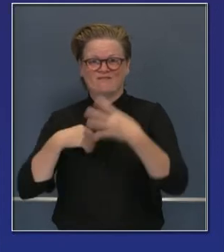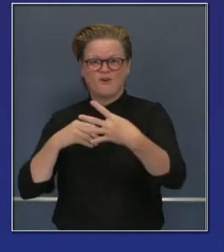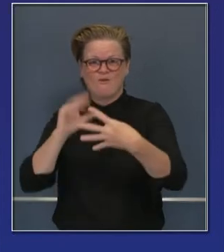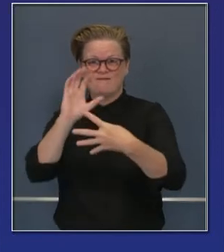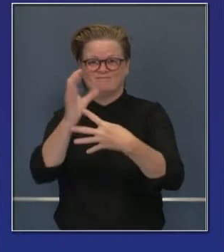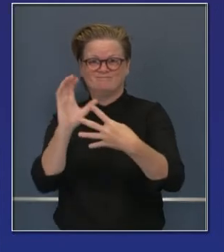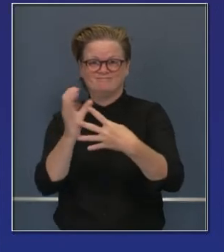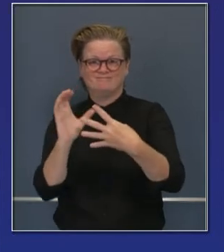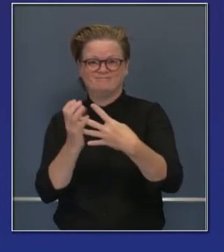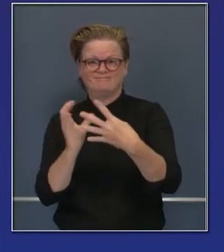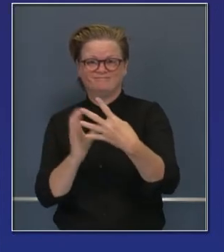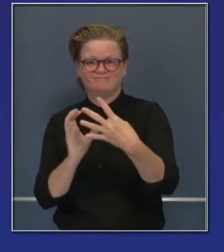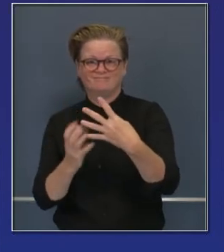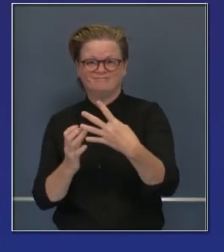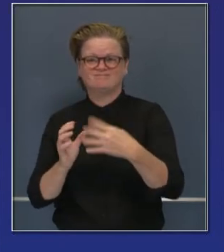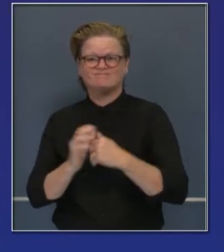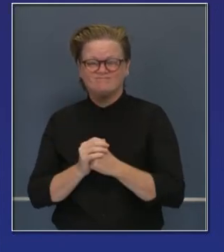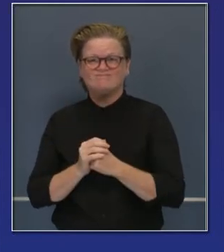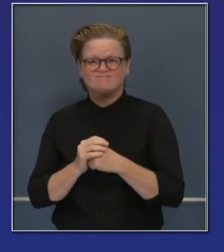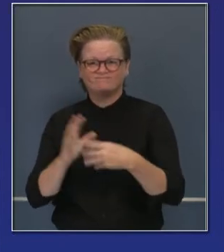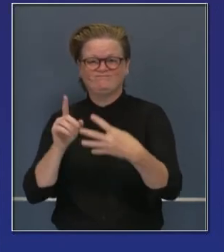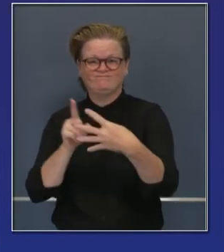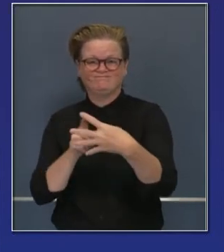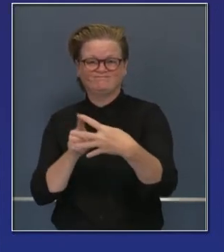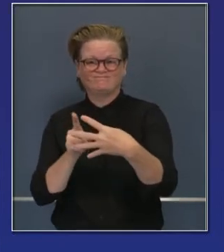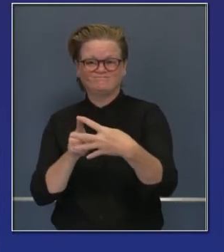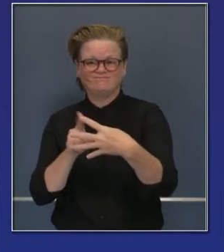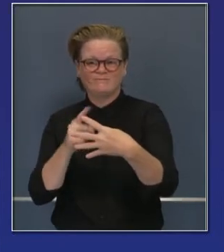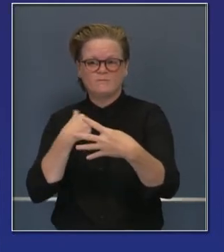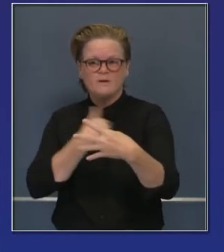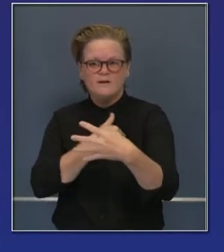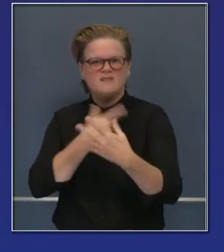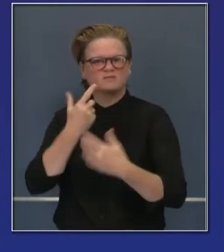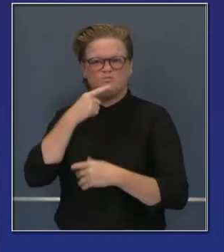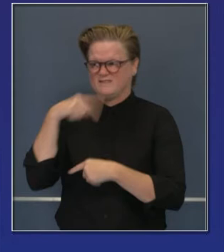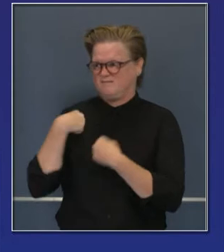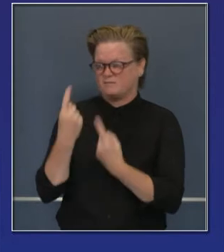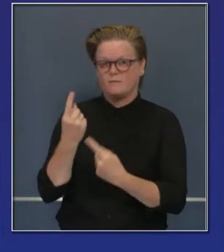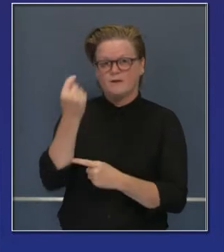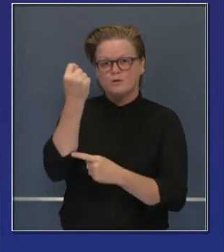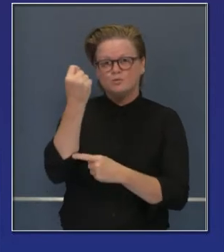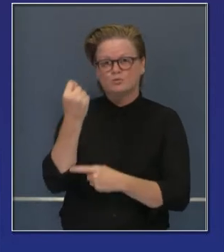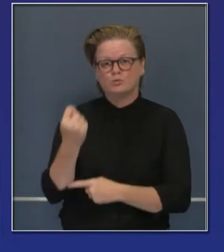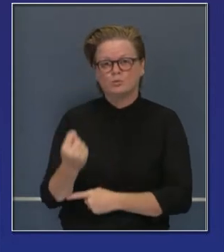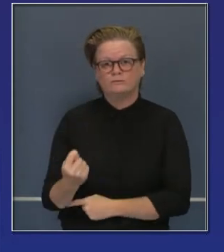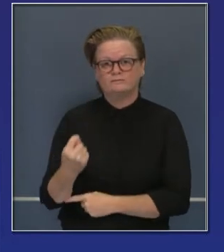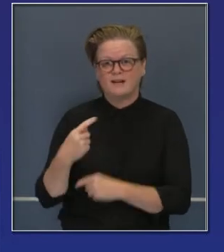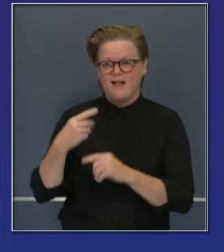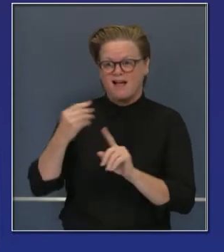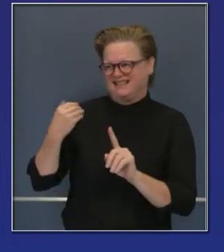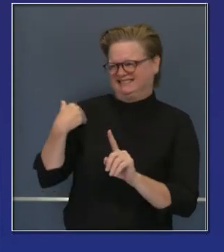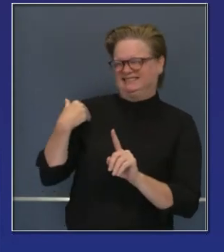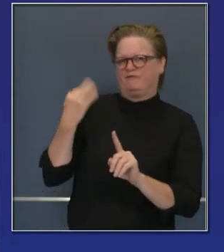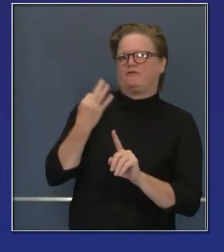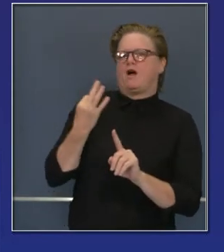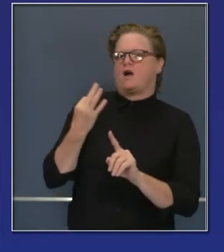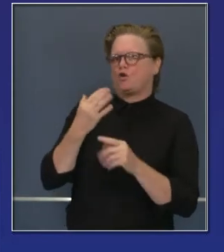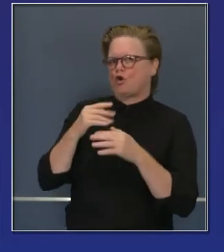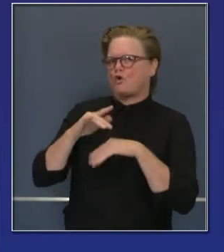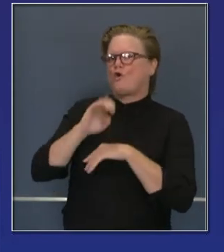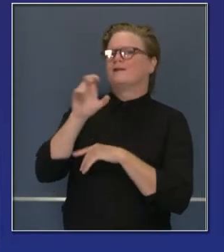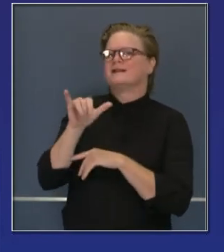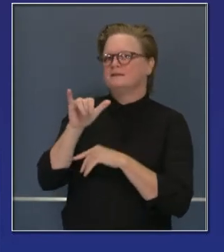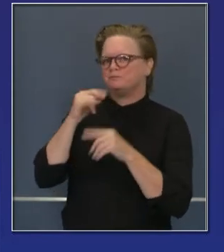de los detalles sobre los niveles. Actualizamos la semana pasada a los condados en los niveles. El lunes